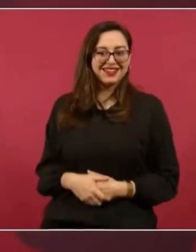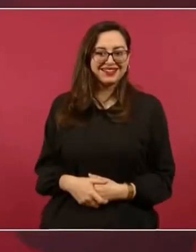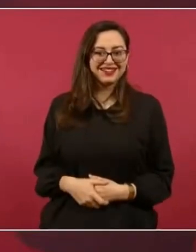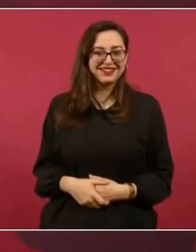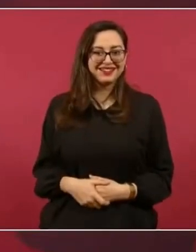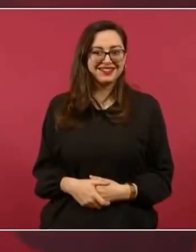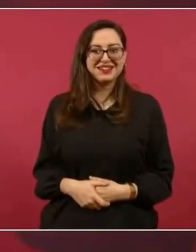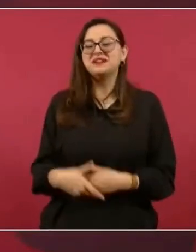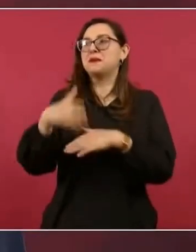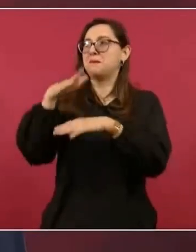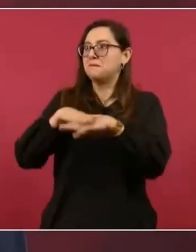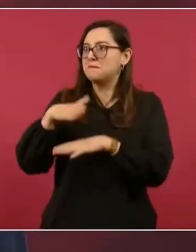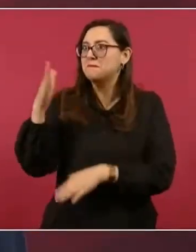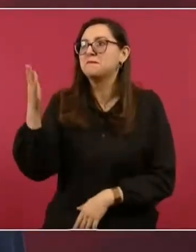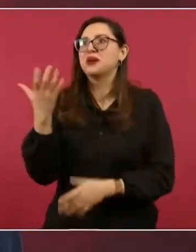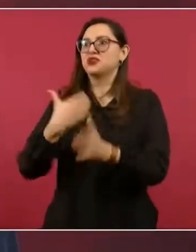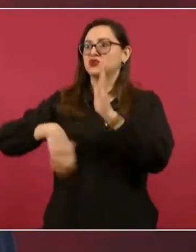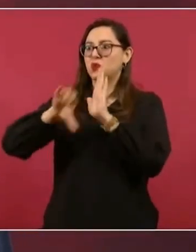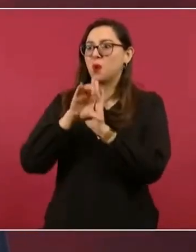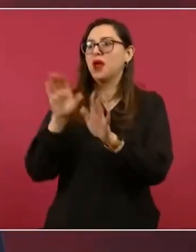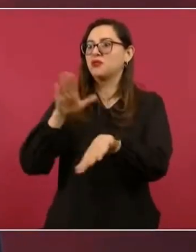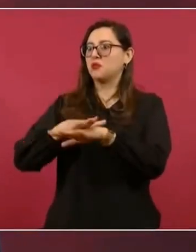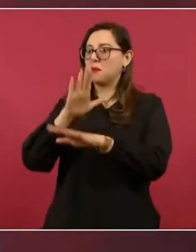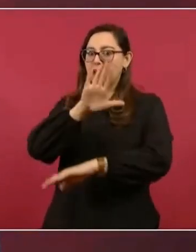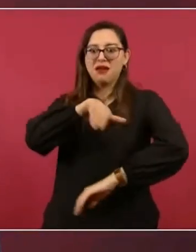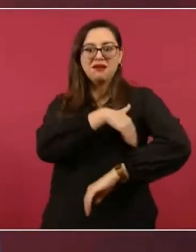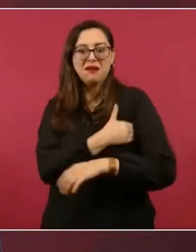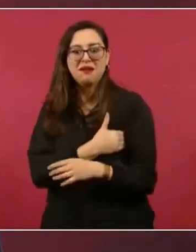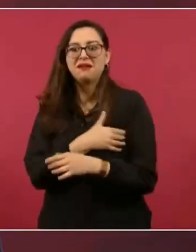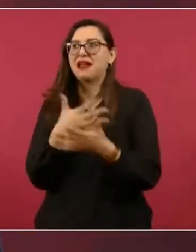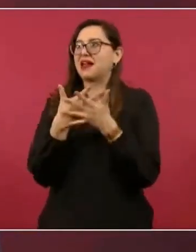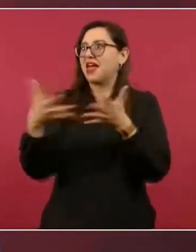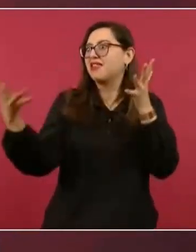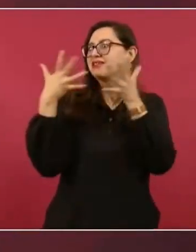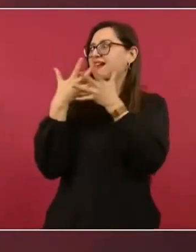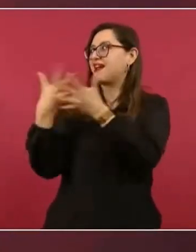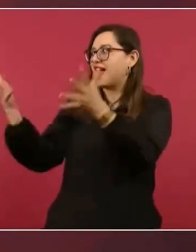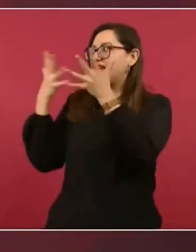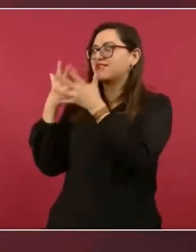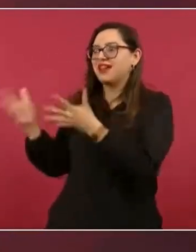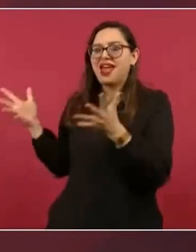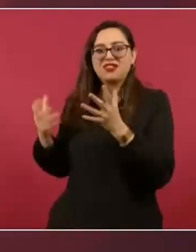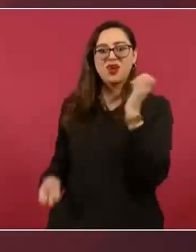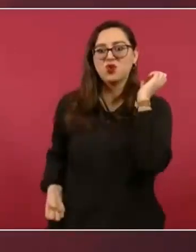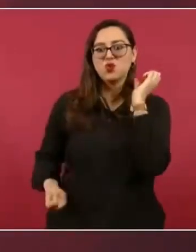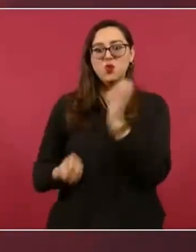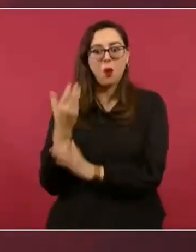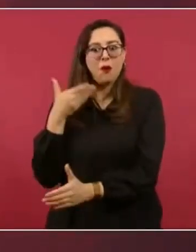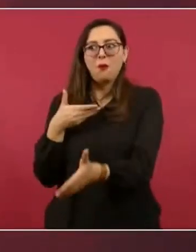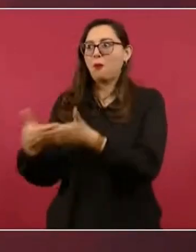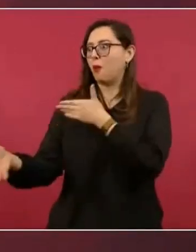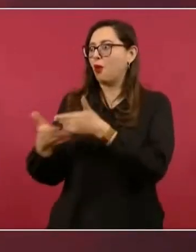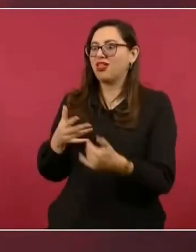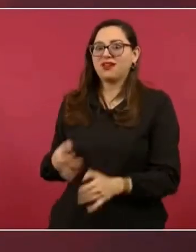instalaciones, que las que hay en el actual aeropuerto. Nuevas, de primera.